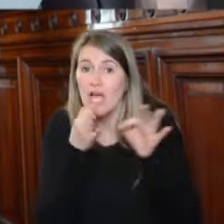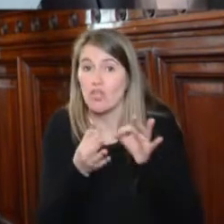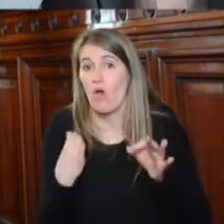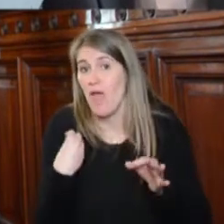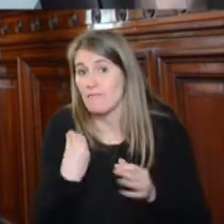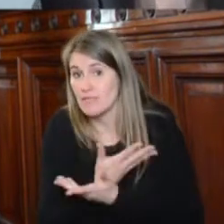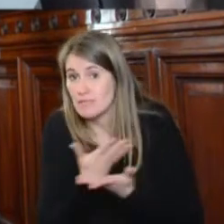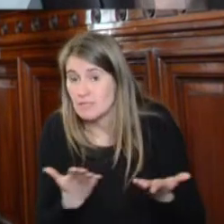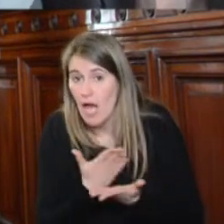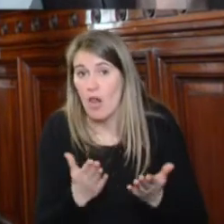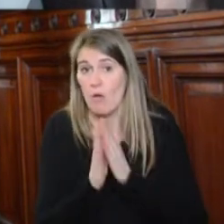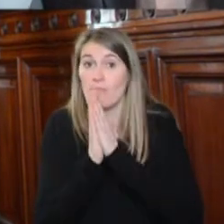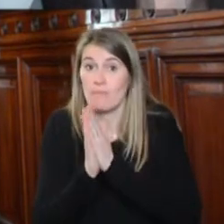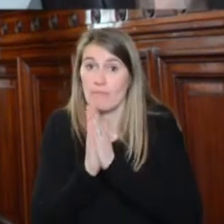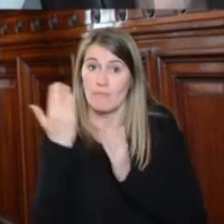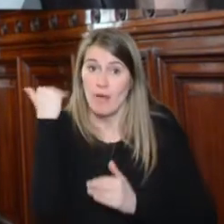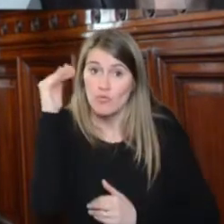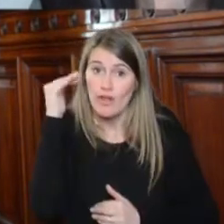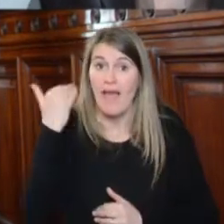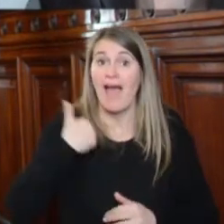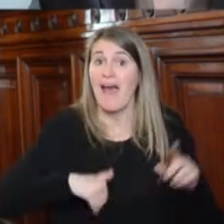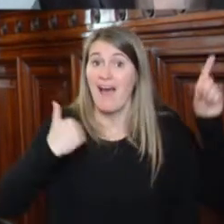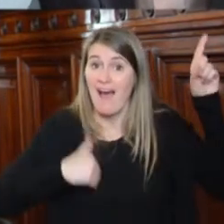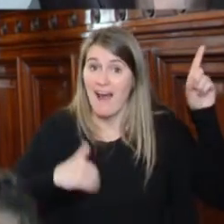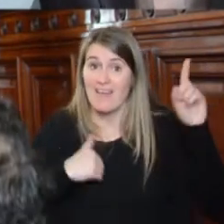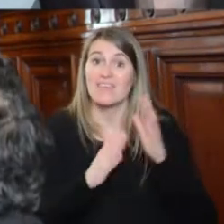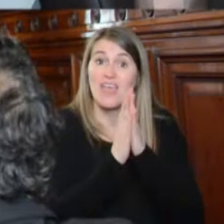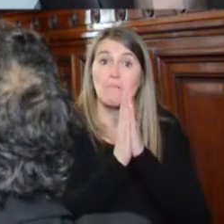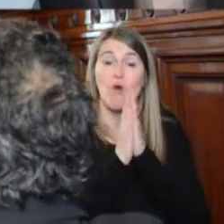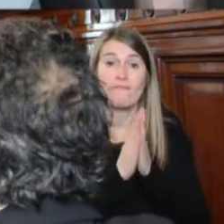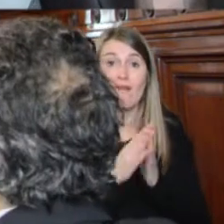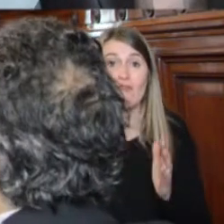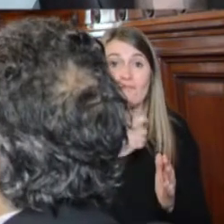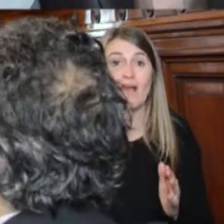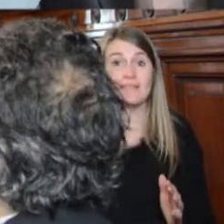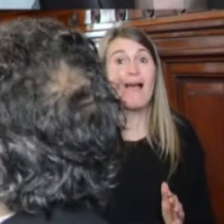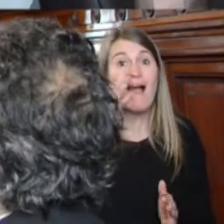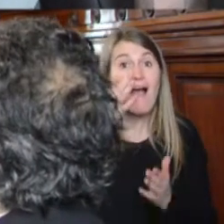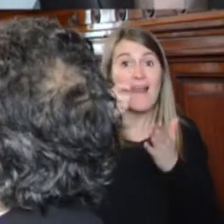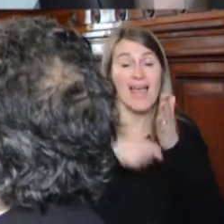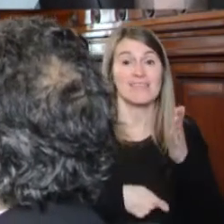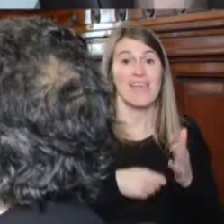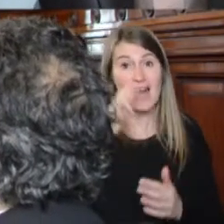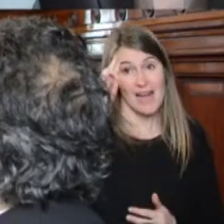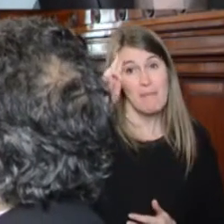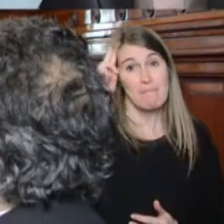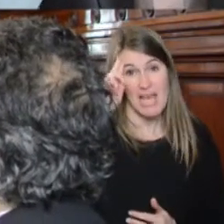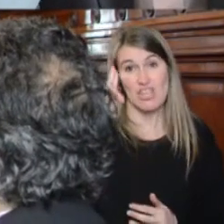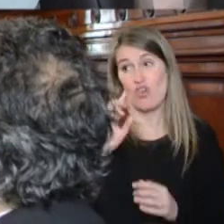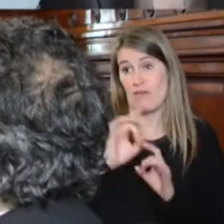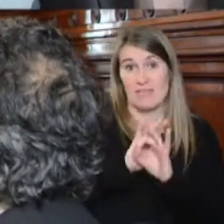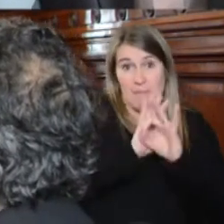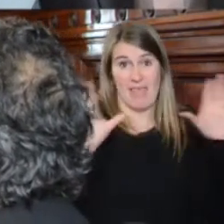y se exhorte a las autoridades argentinas pertinentes para que se garantice el respeto a la independencia de los jueces